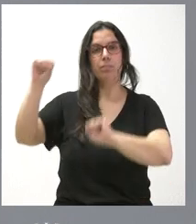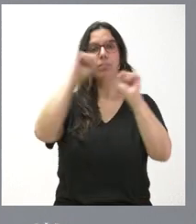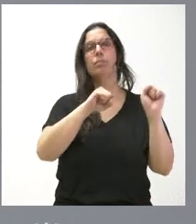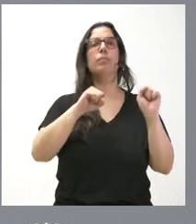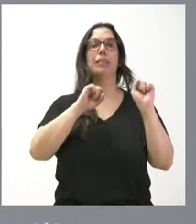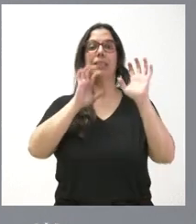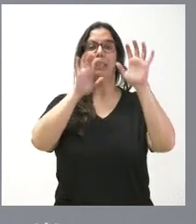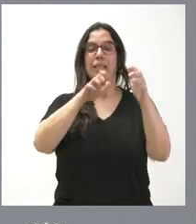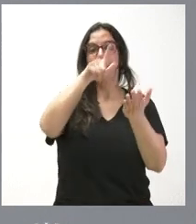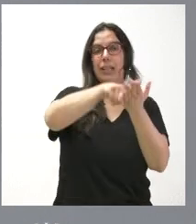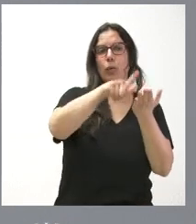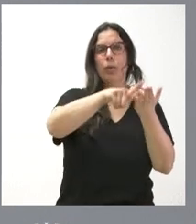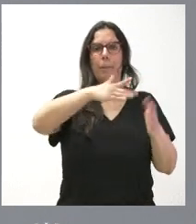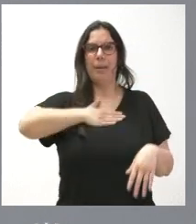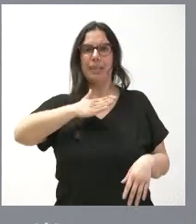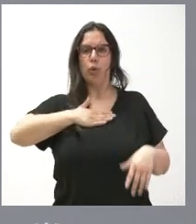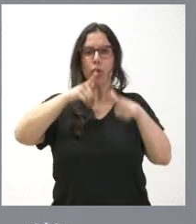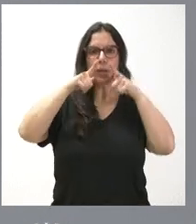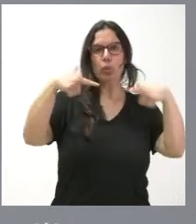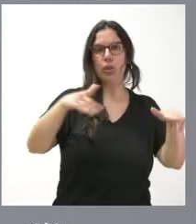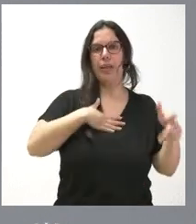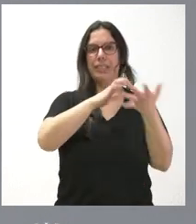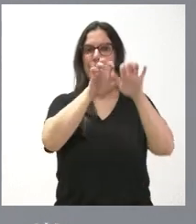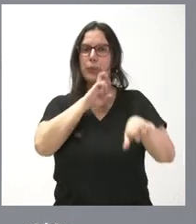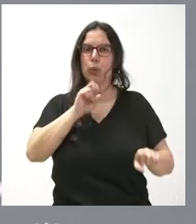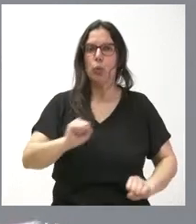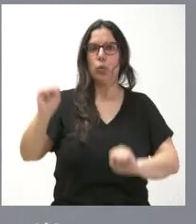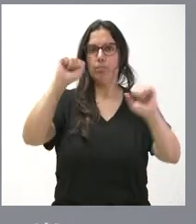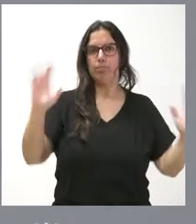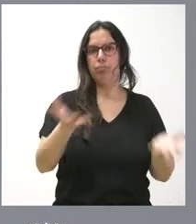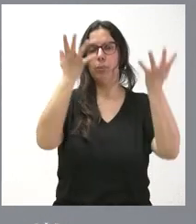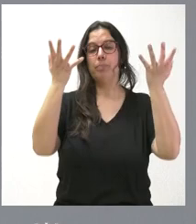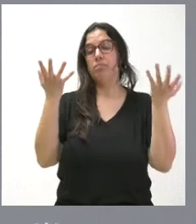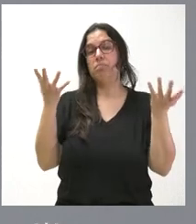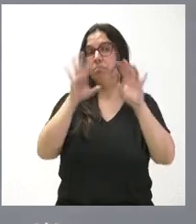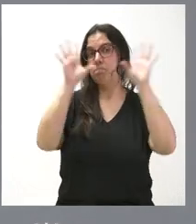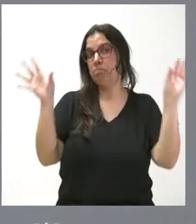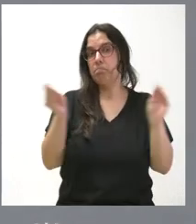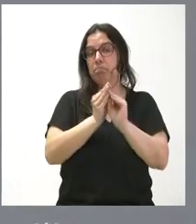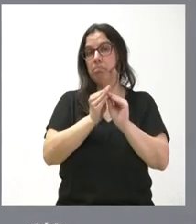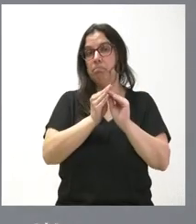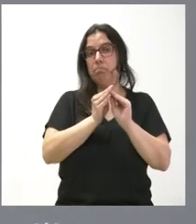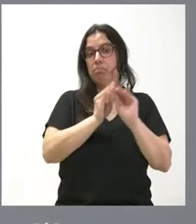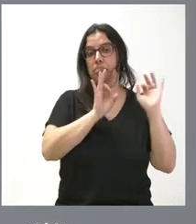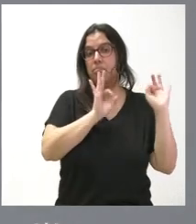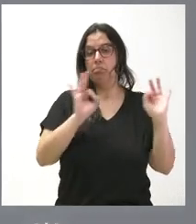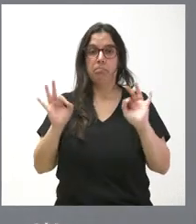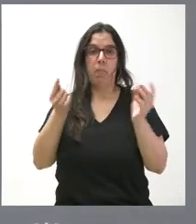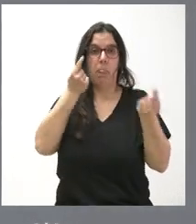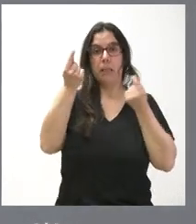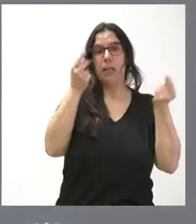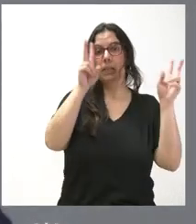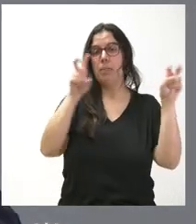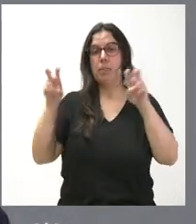promoción y patrimonio lingüístico de Castilla y León. Y esto es básicamente el detalle de las